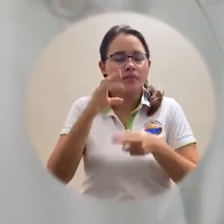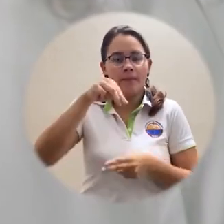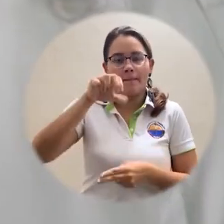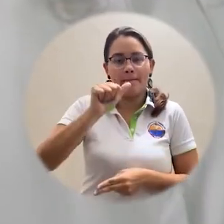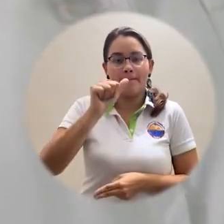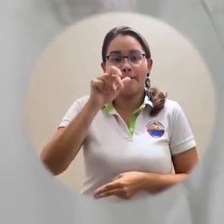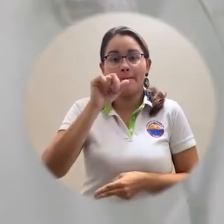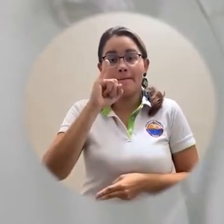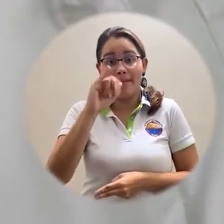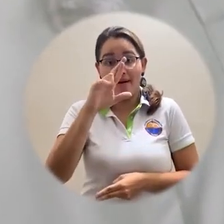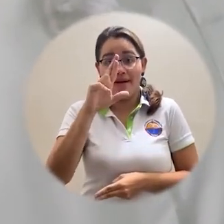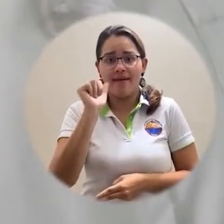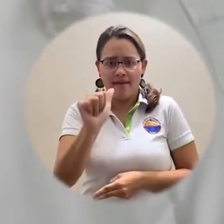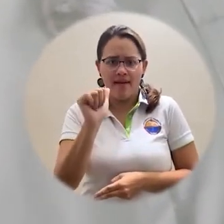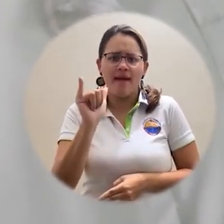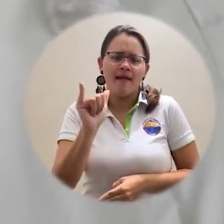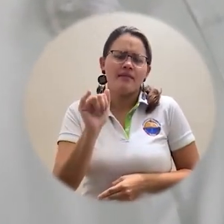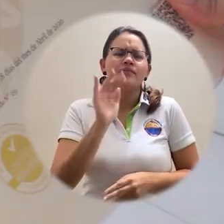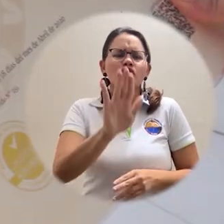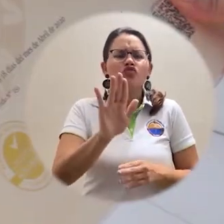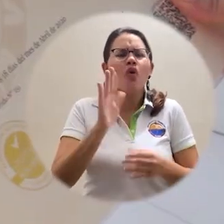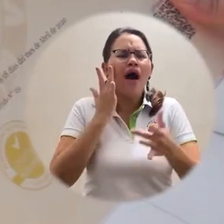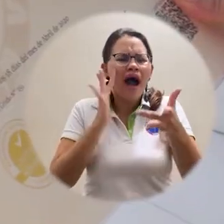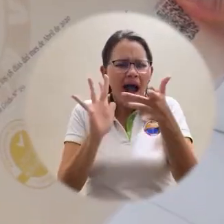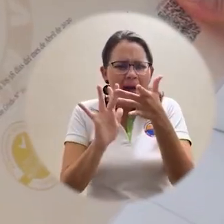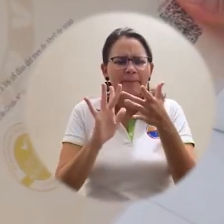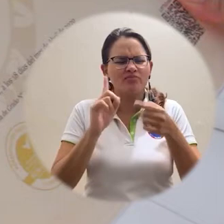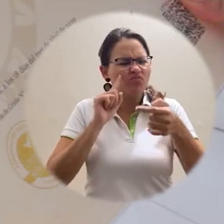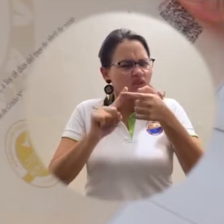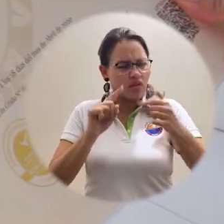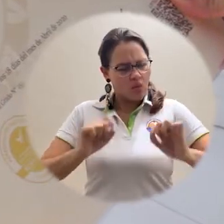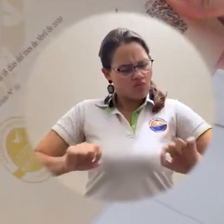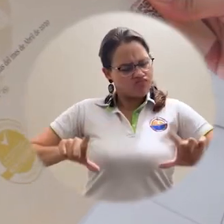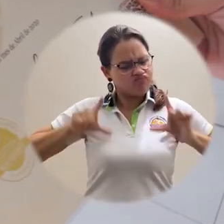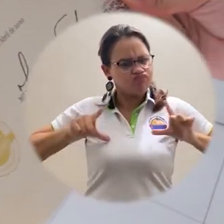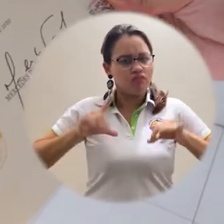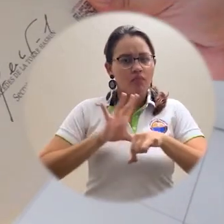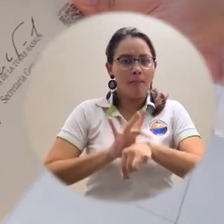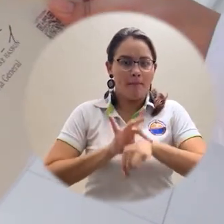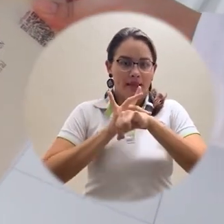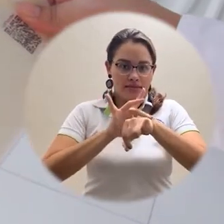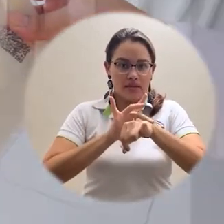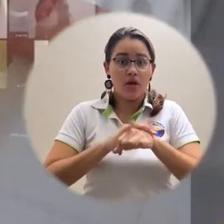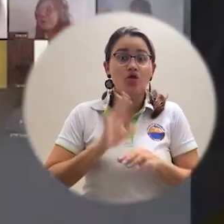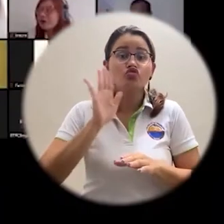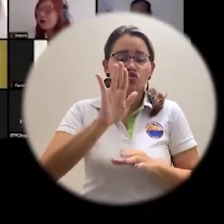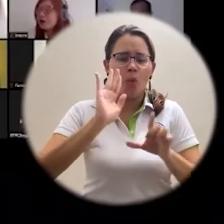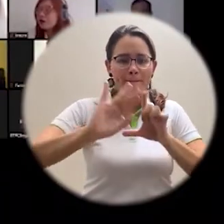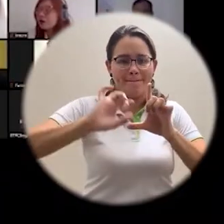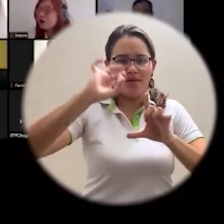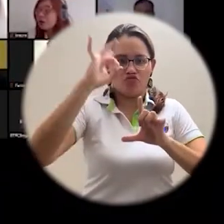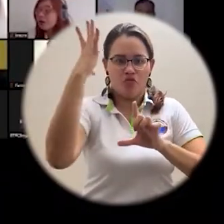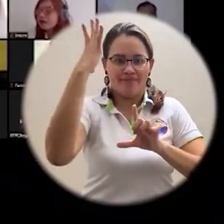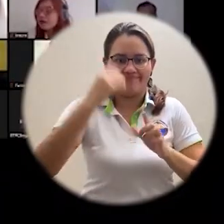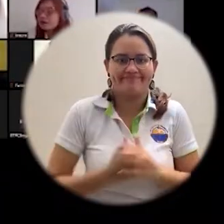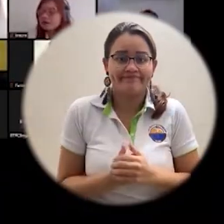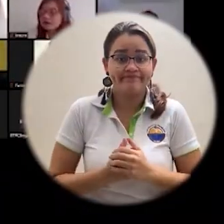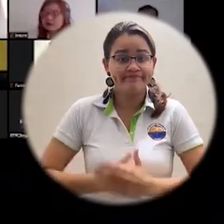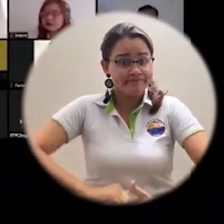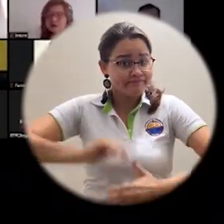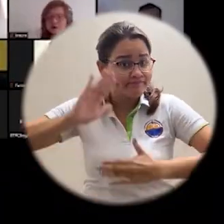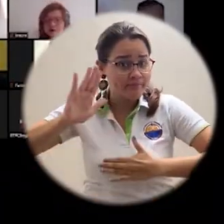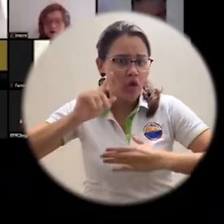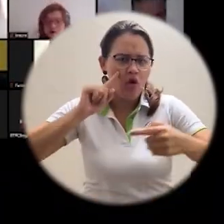uno de los 13 graduados de medicina por parte de la Universidad del Magdalena en la impactante ceremonia virtual. ¿Jura usted solemnemente